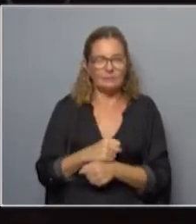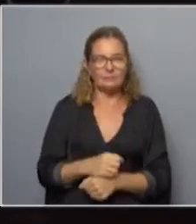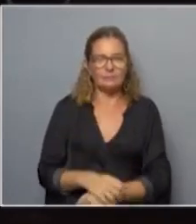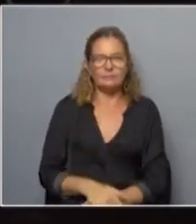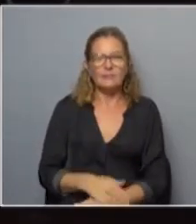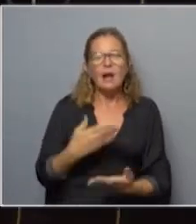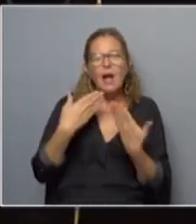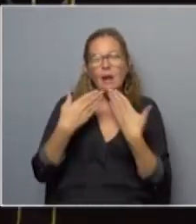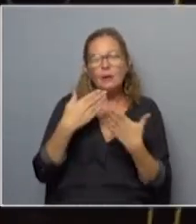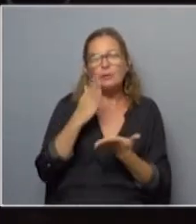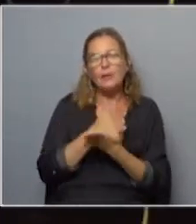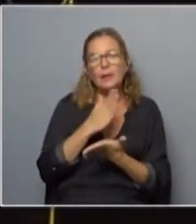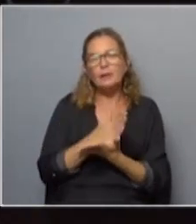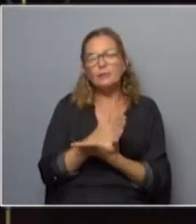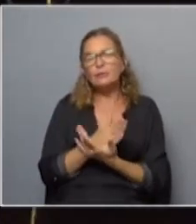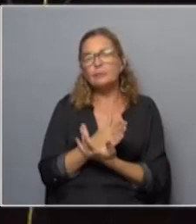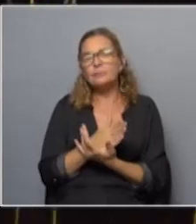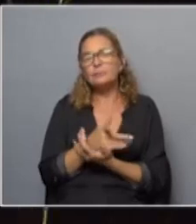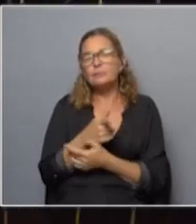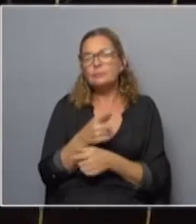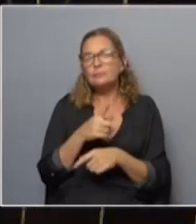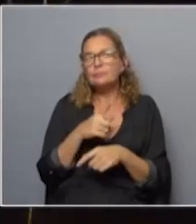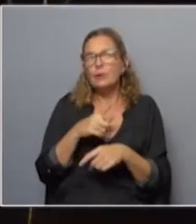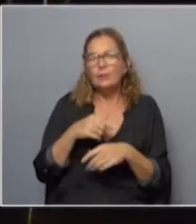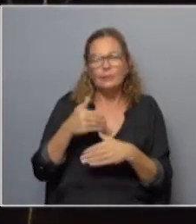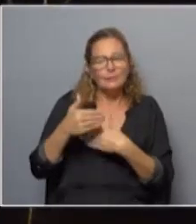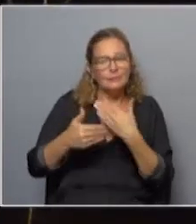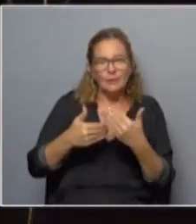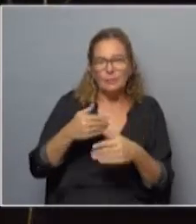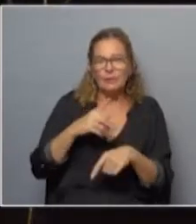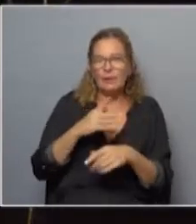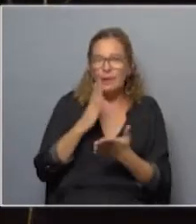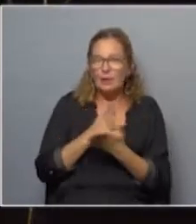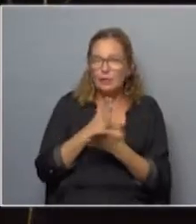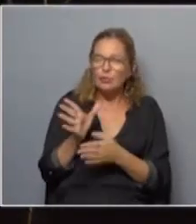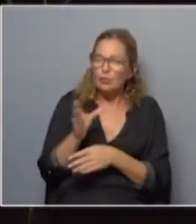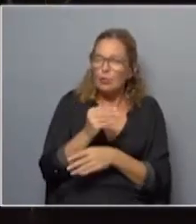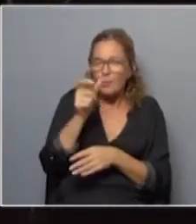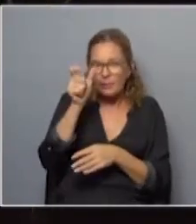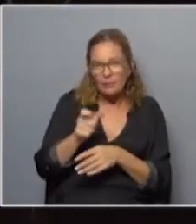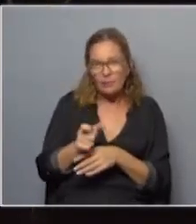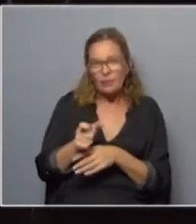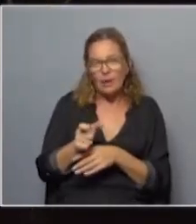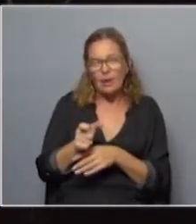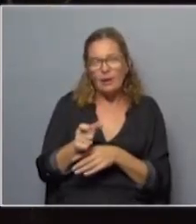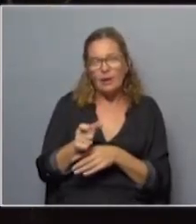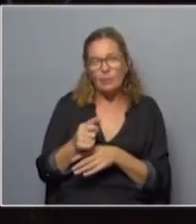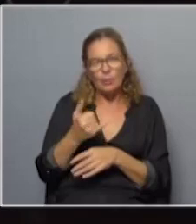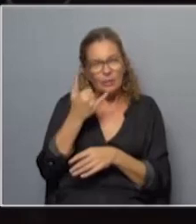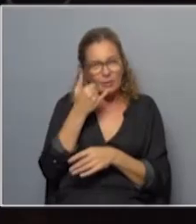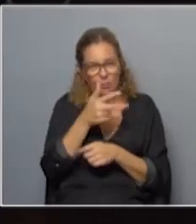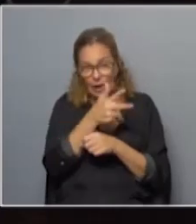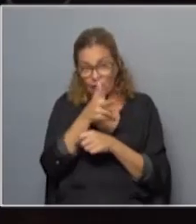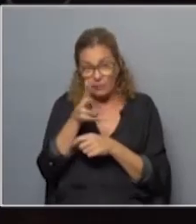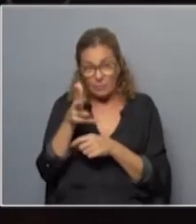de hablando de derechos y en estos tiempos que corren ¿tiene derecho todo ciudadano a tomar su celular y